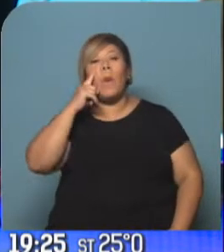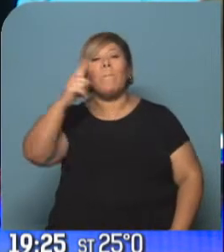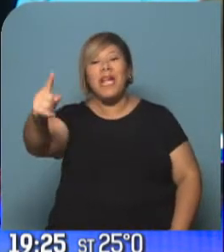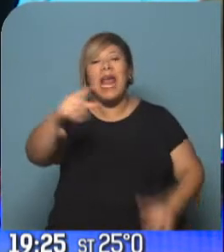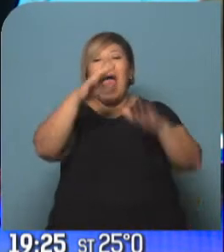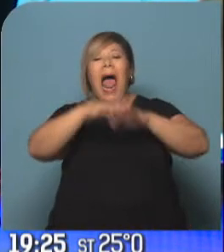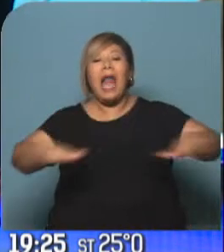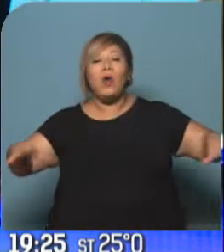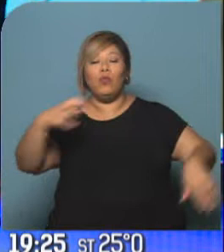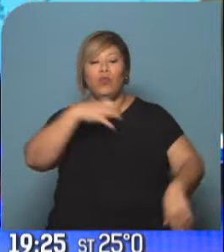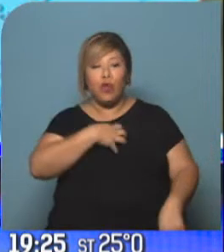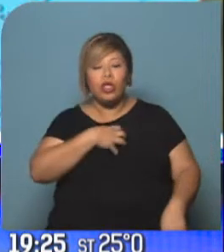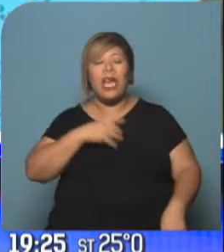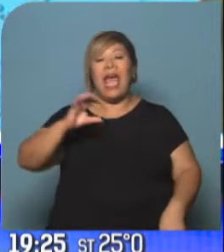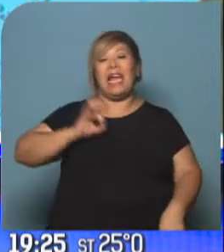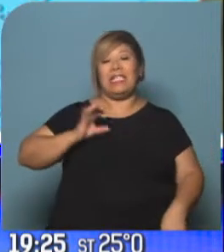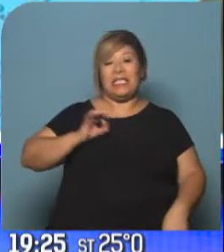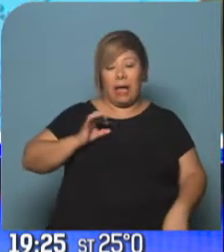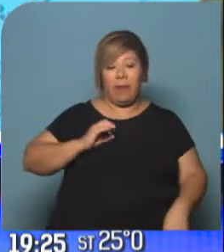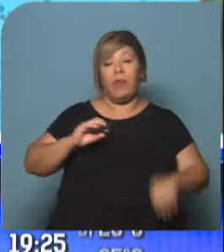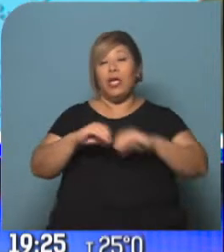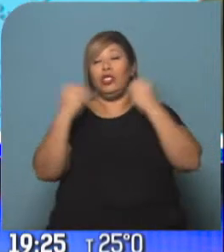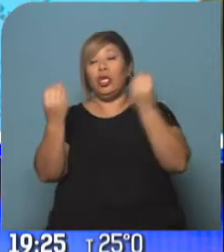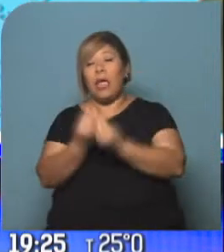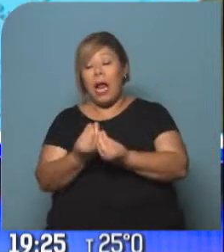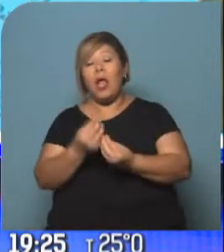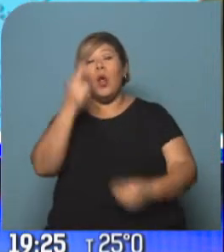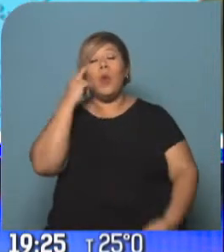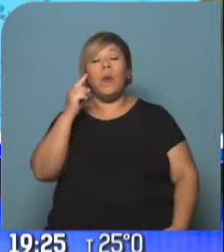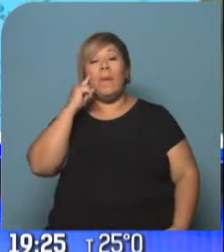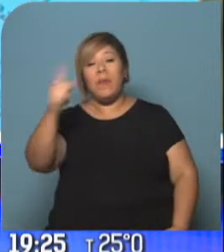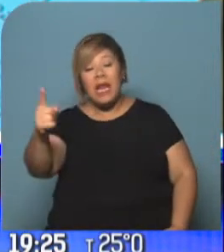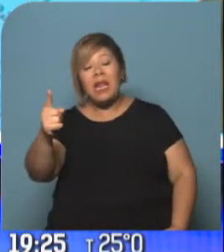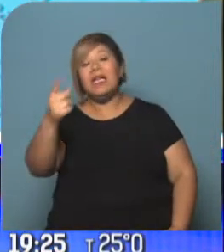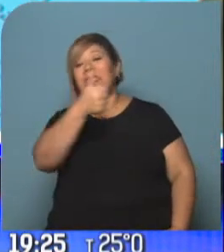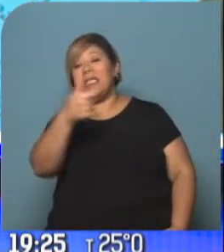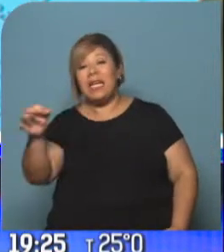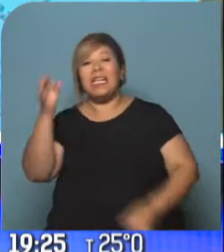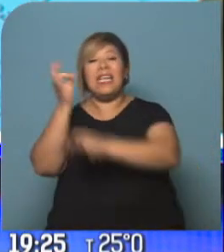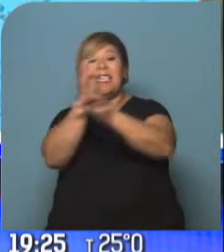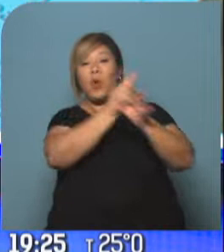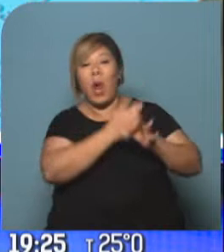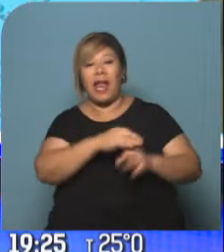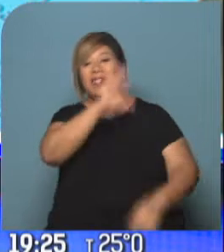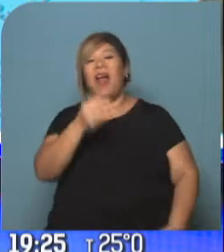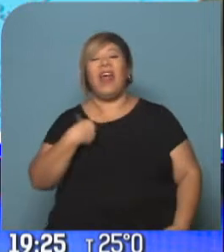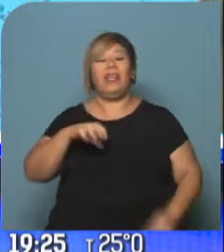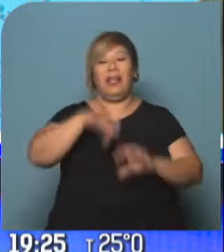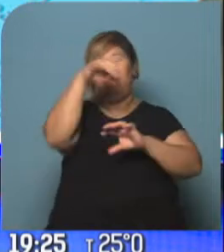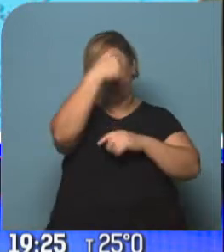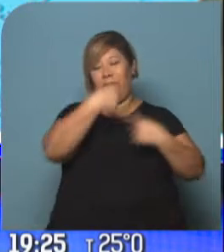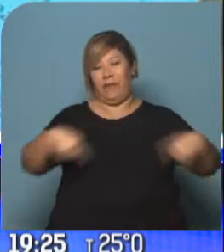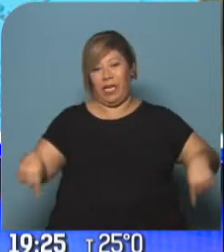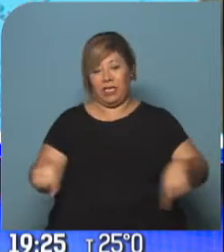en más de 19.600 escuelas de todo el país. En lengua hay una mejora, en matemática por el contrario hay